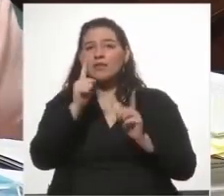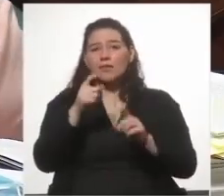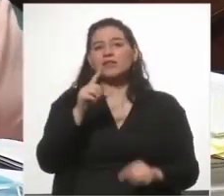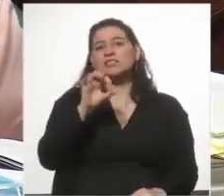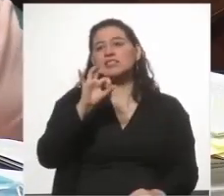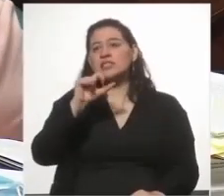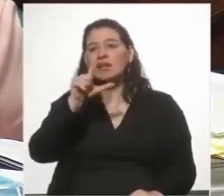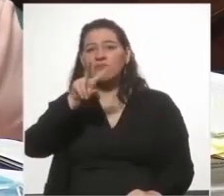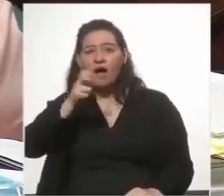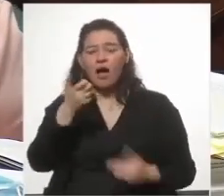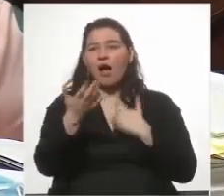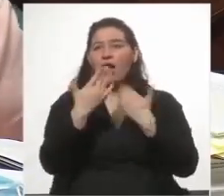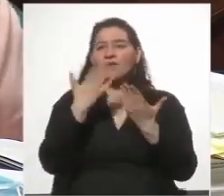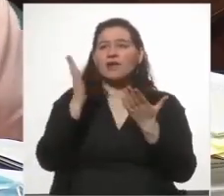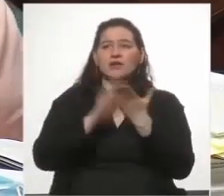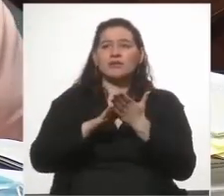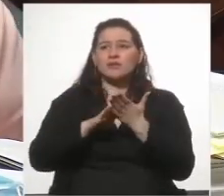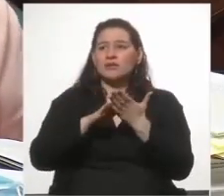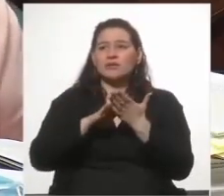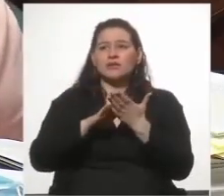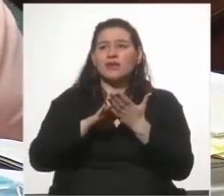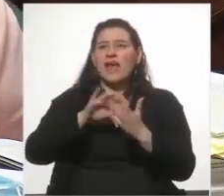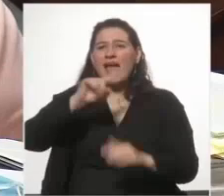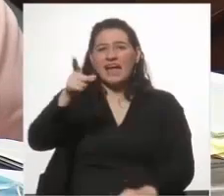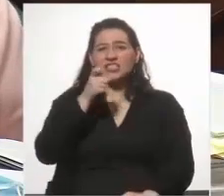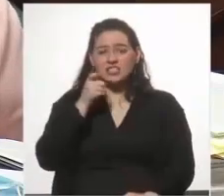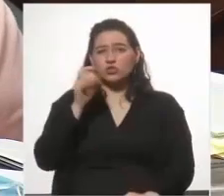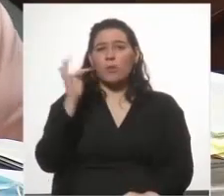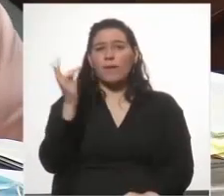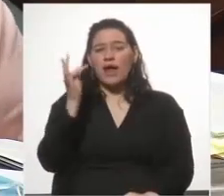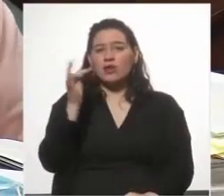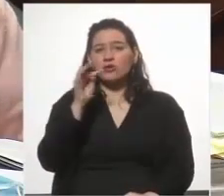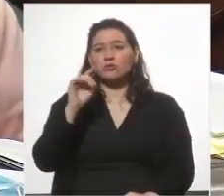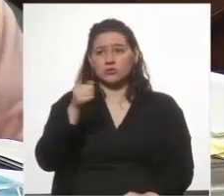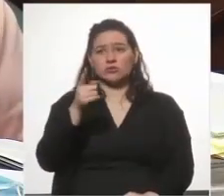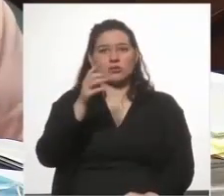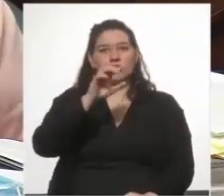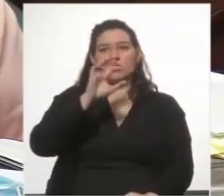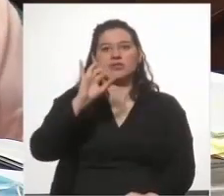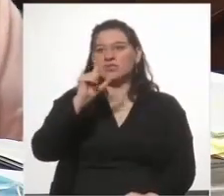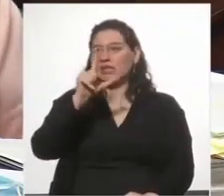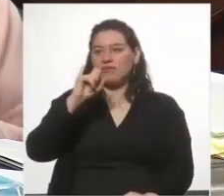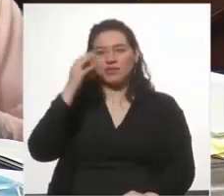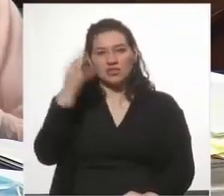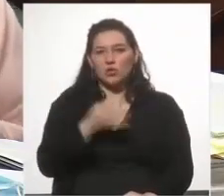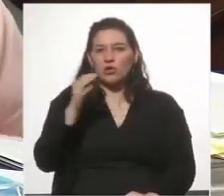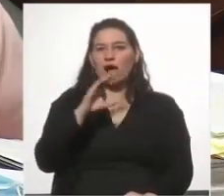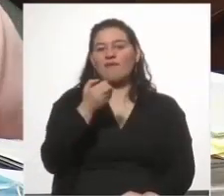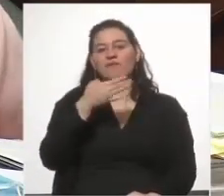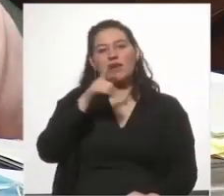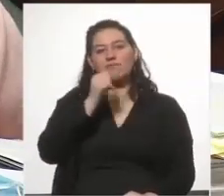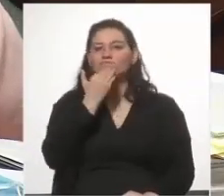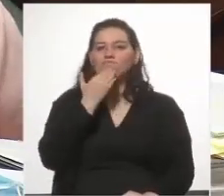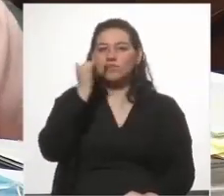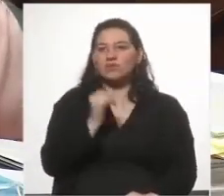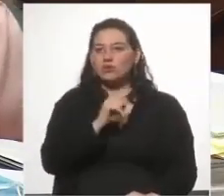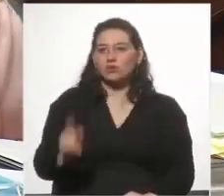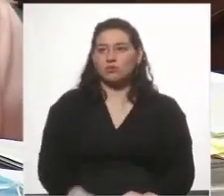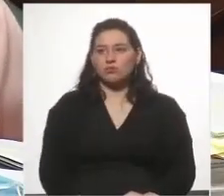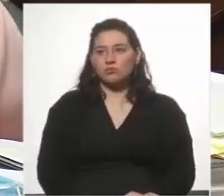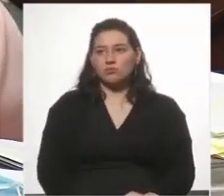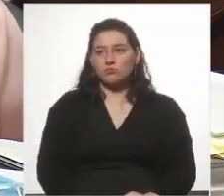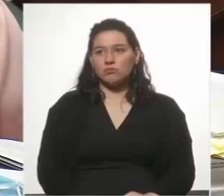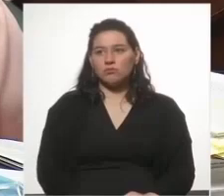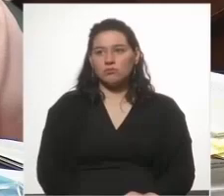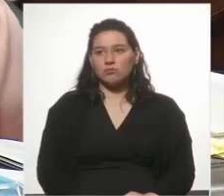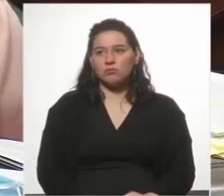Silva que son ex-tupamaros. Alberto Silva, seguro. Caula, tengo mis dudas. ¿Alto el fuego?